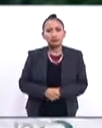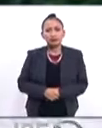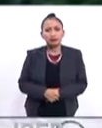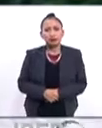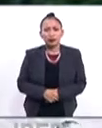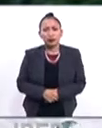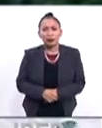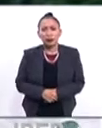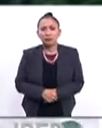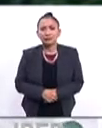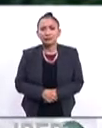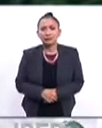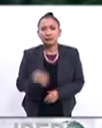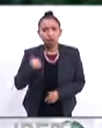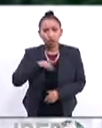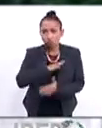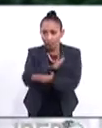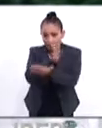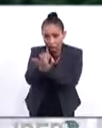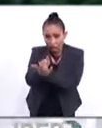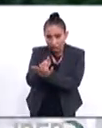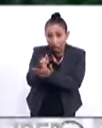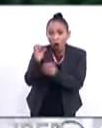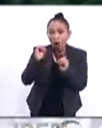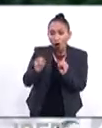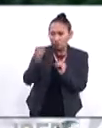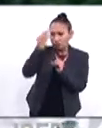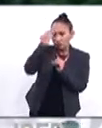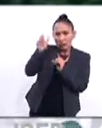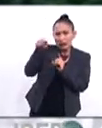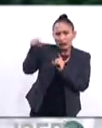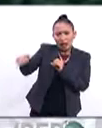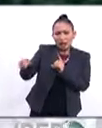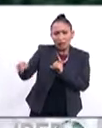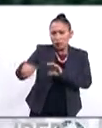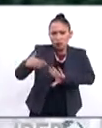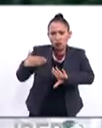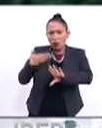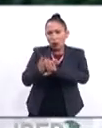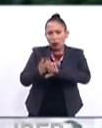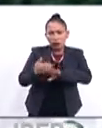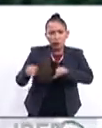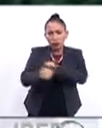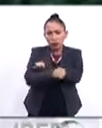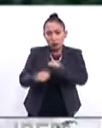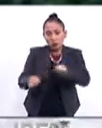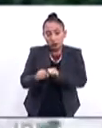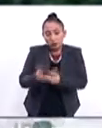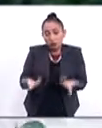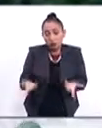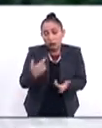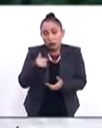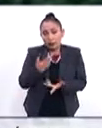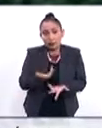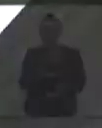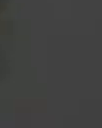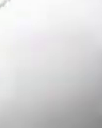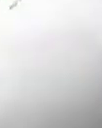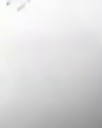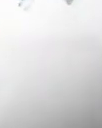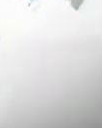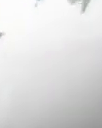ni nos involucramos ni conocíamos de esa de esa situación del ataque